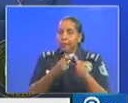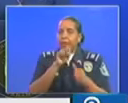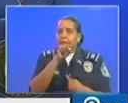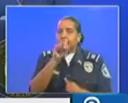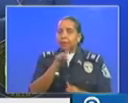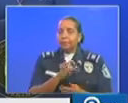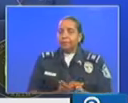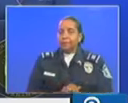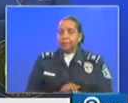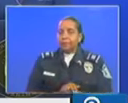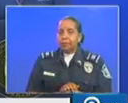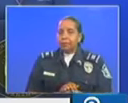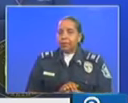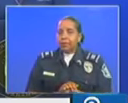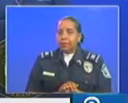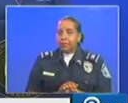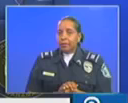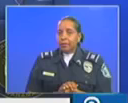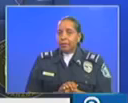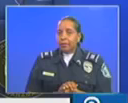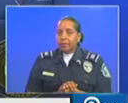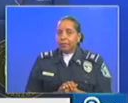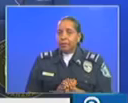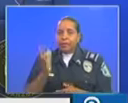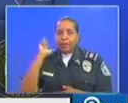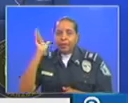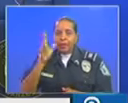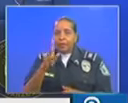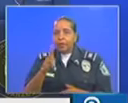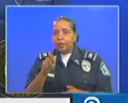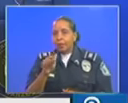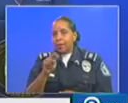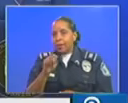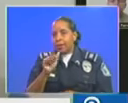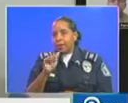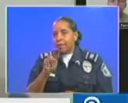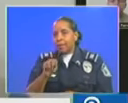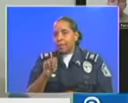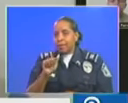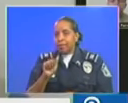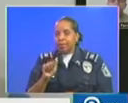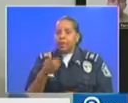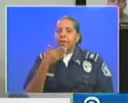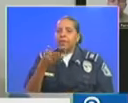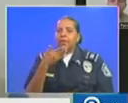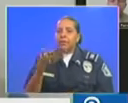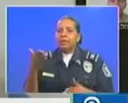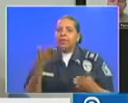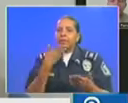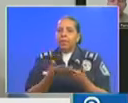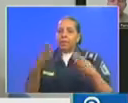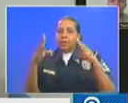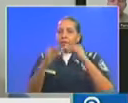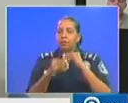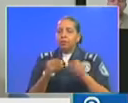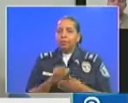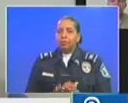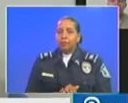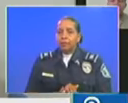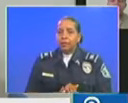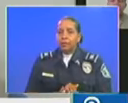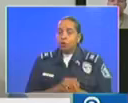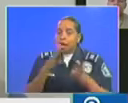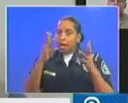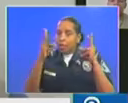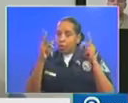preguntas es Sergio Rivera de Radio Panamá Gracias por la oportunidad buenas noches en base a los números que